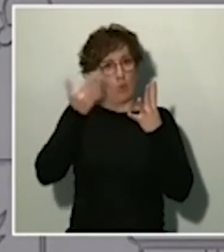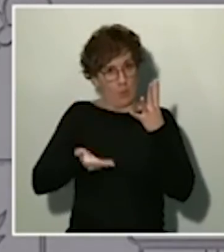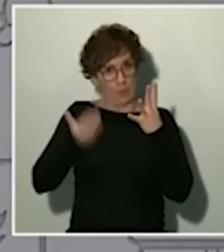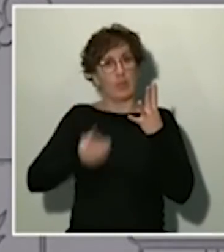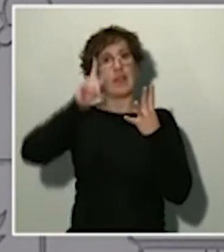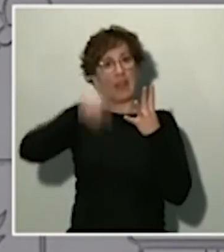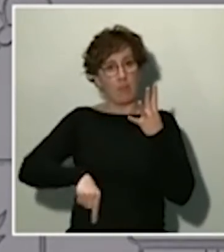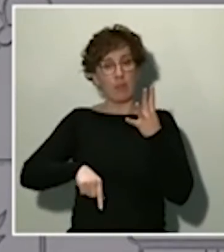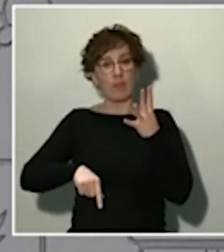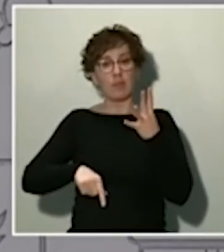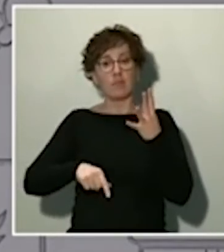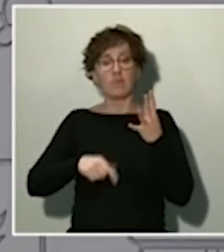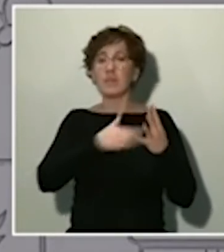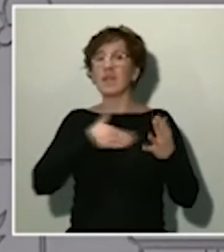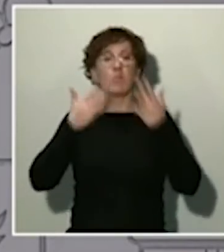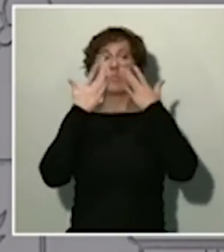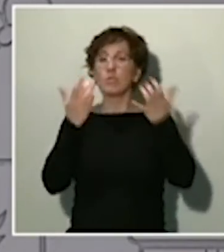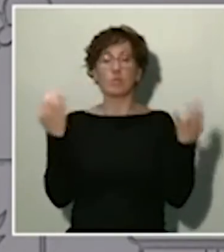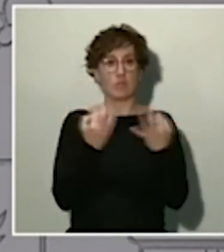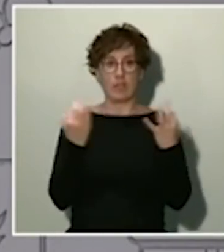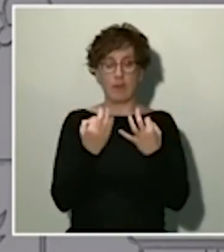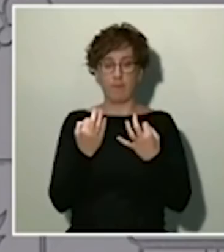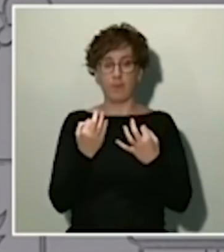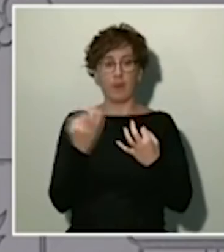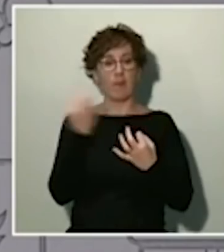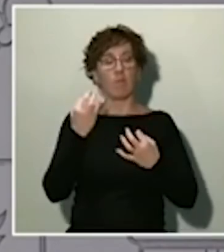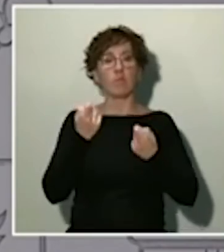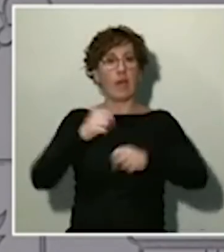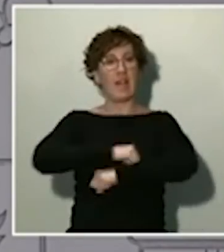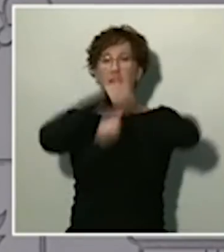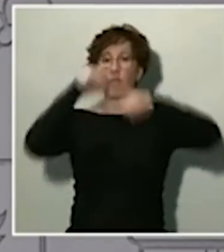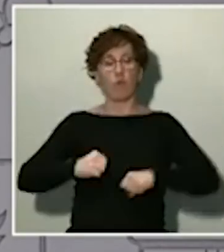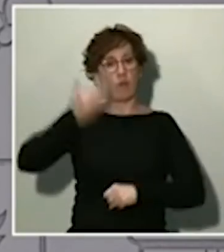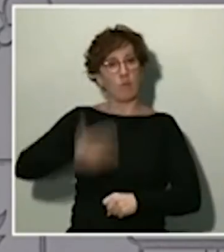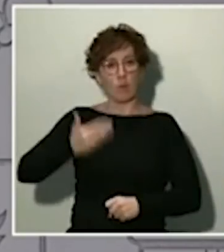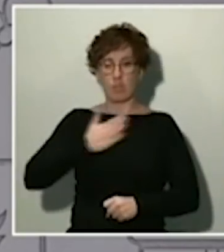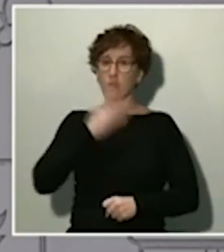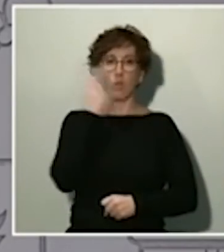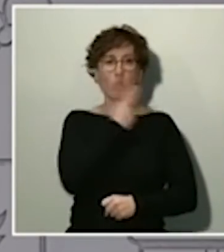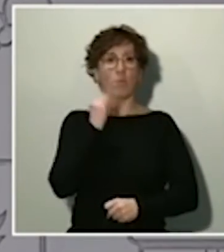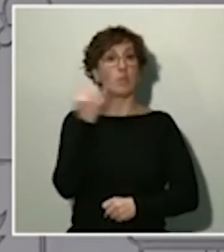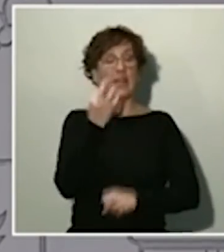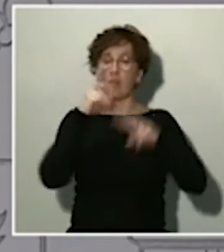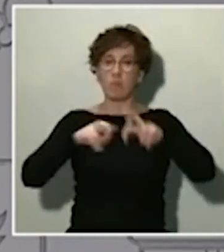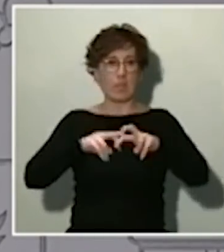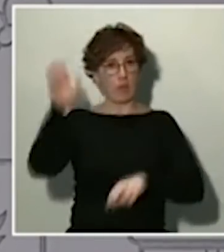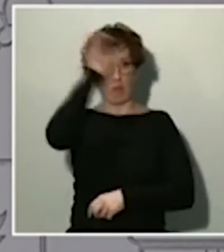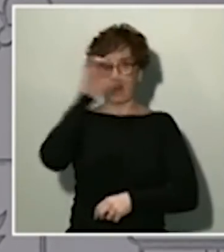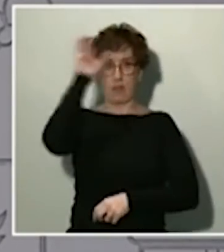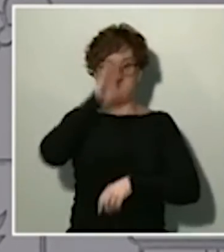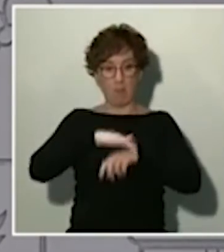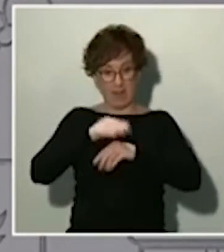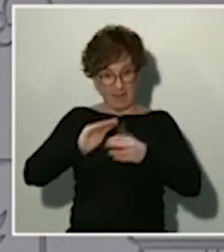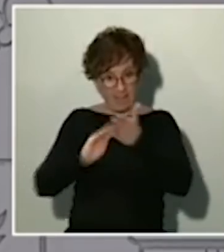nuestro compromiso con el refuerzo de algo fundamental y es la investigación científica. La investigación científica para el desarrollo de una vacuna